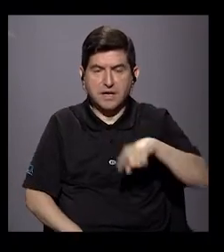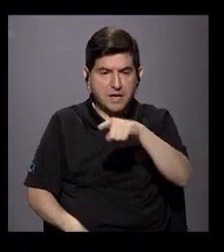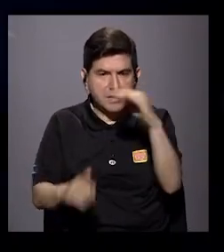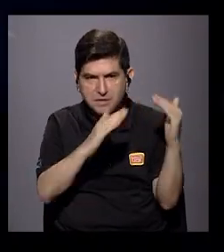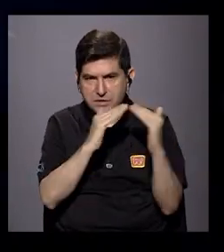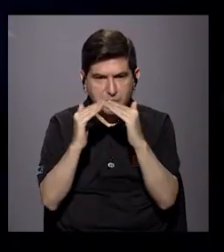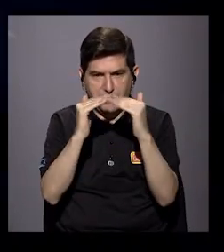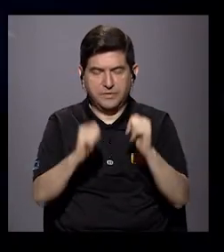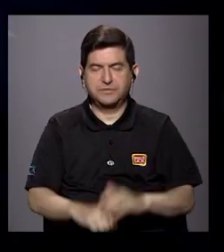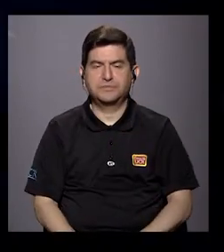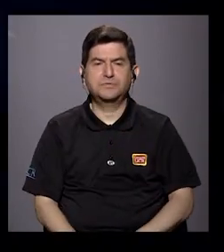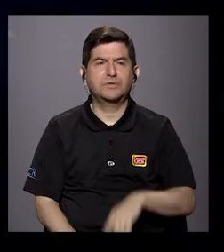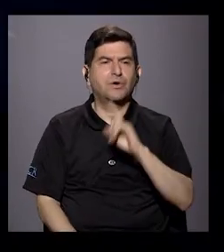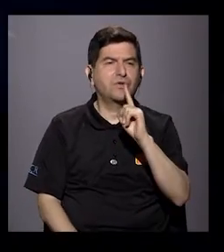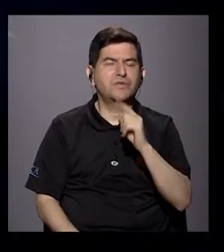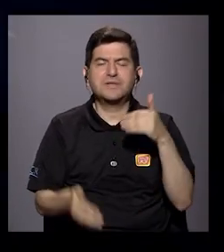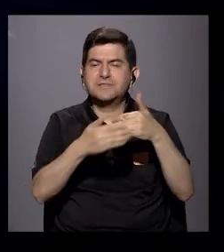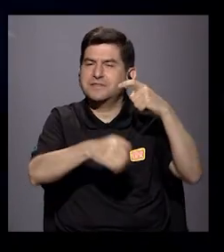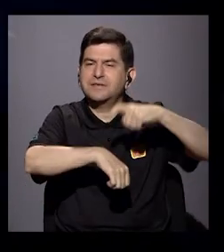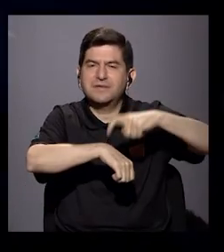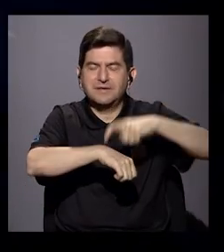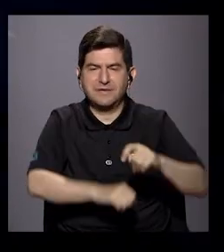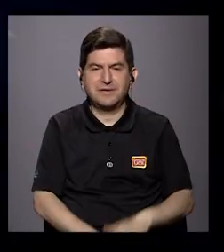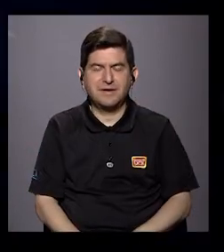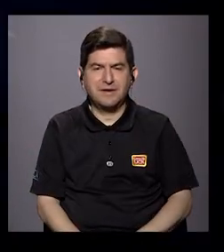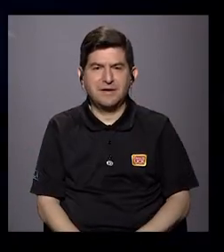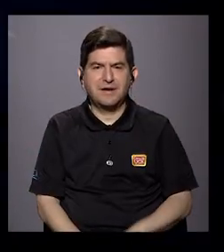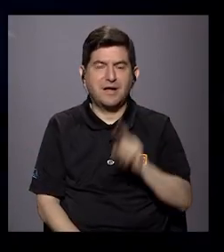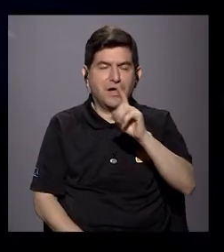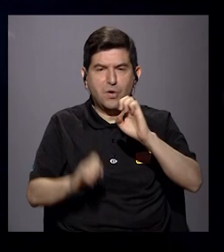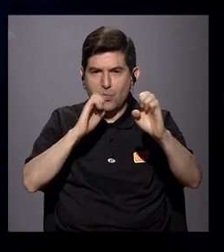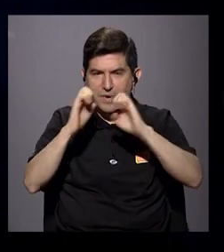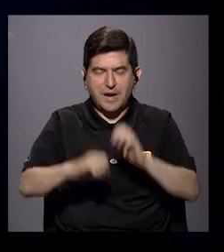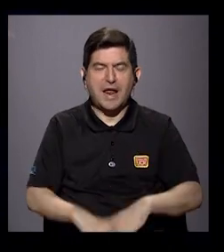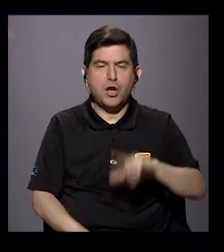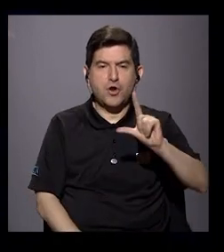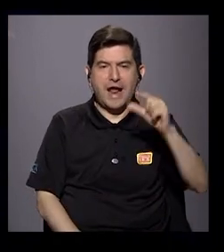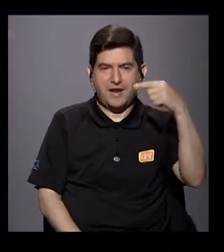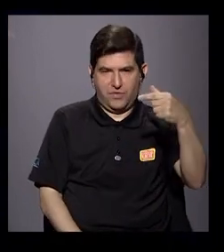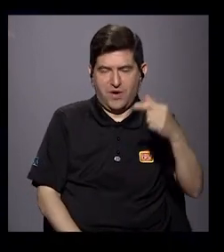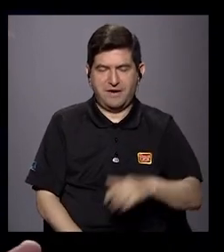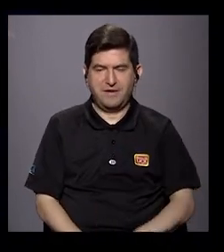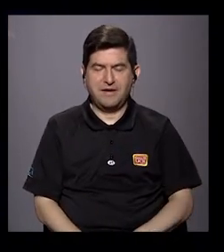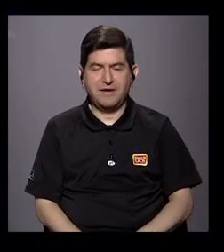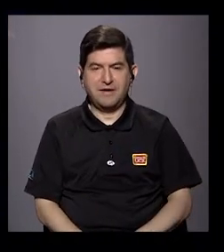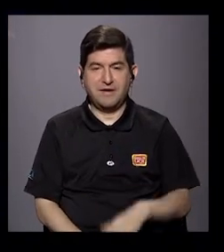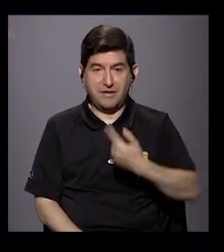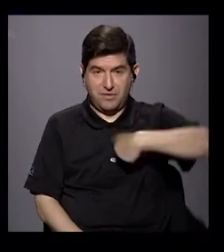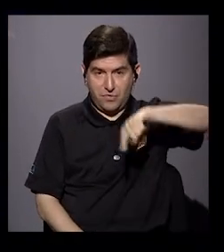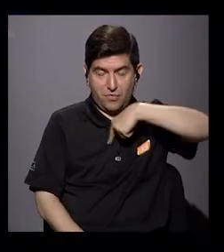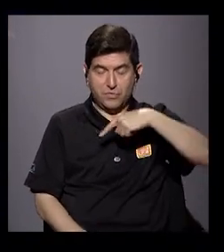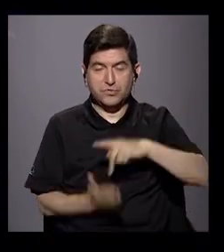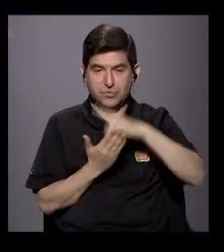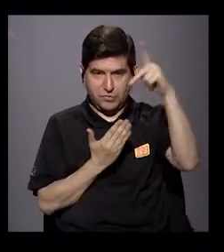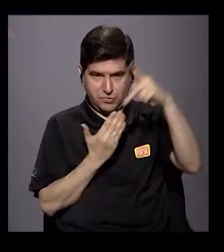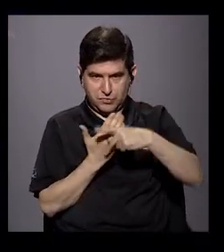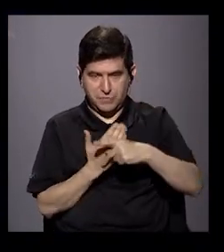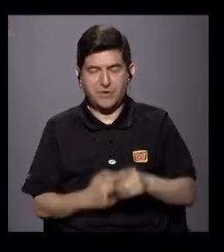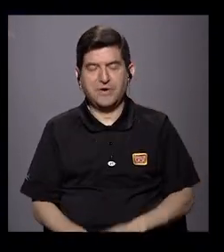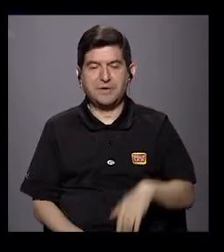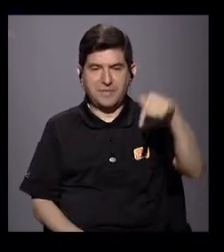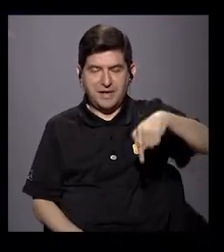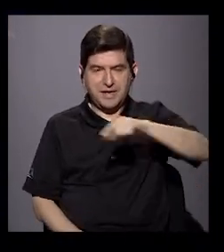población. Decía recientemente en Malas Compañías, en una entrevista a don Leonardo Garnier, que casualmente hace con nosotros un programa en esta semana en el 15,